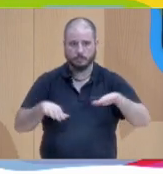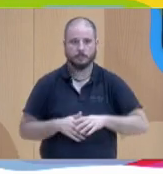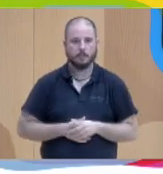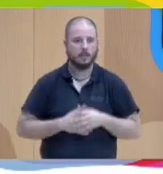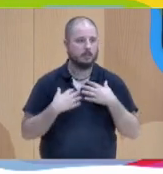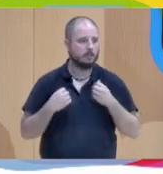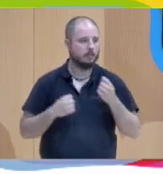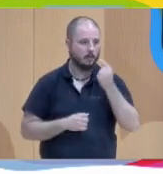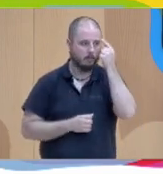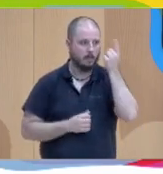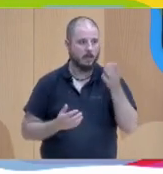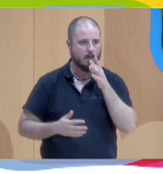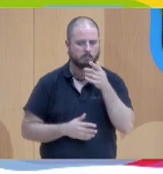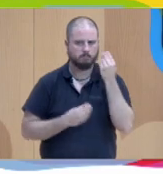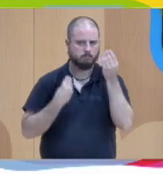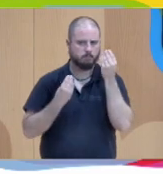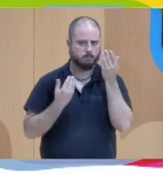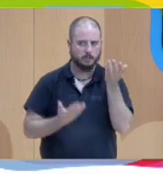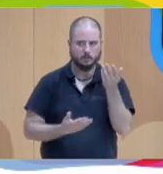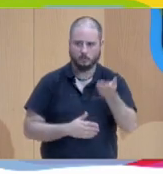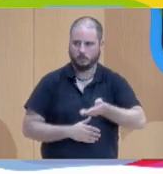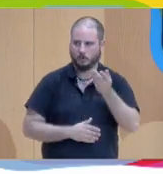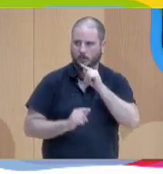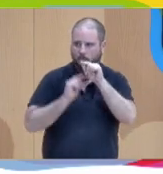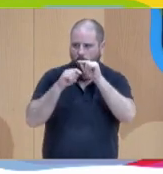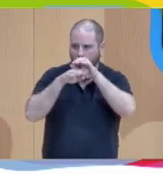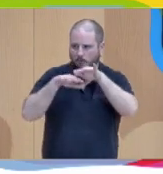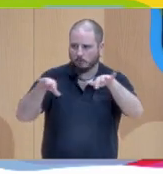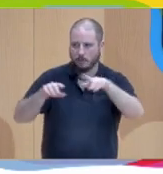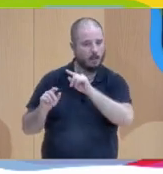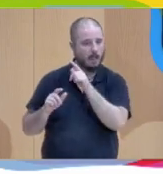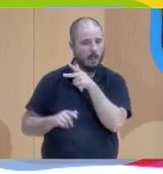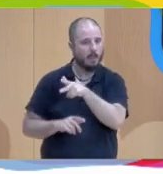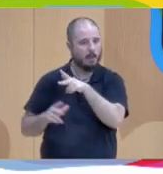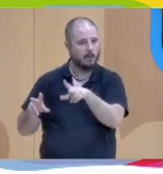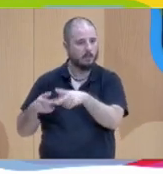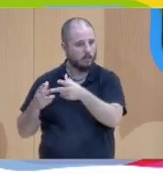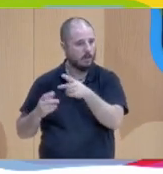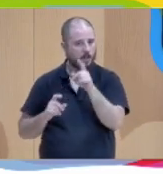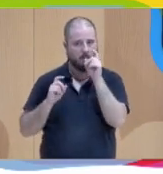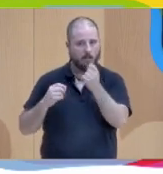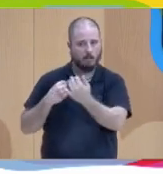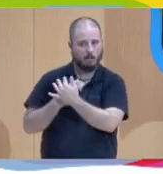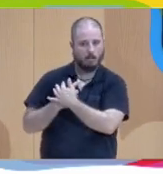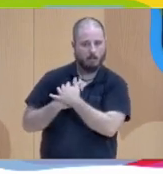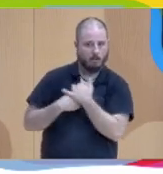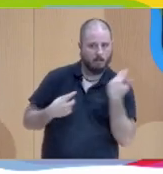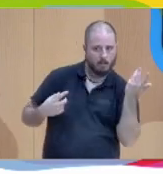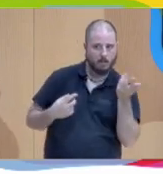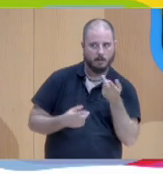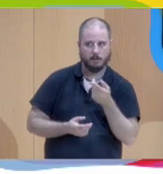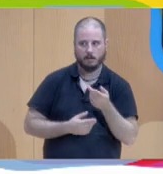Yo creo que es importante que nos contagien desde derechos sociales, desde educación, que haya un contagio, que haya un COVID bueno, ¿no? Y